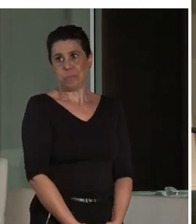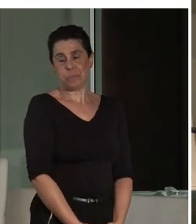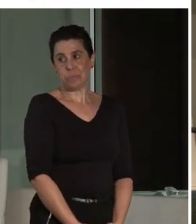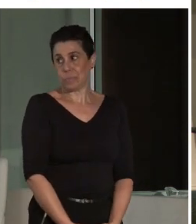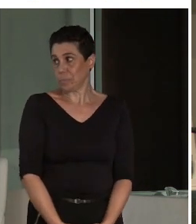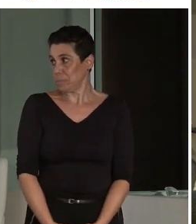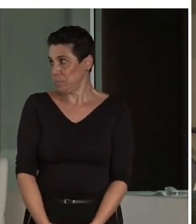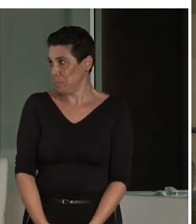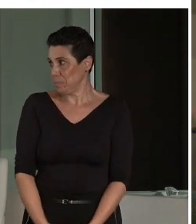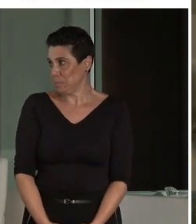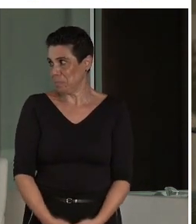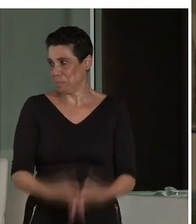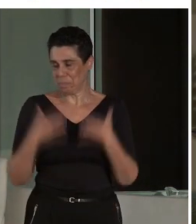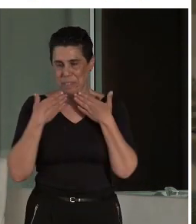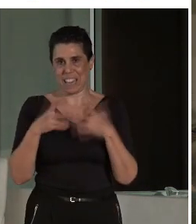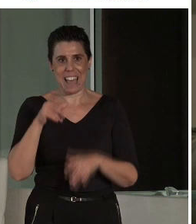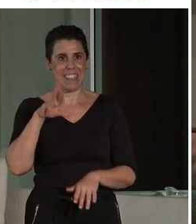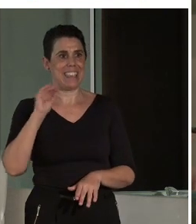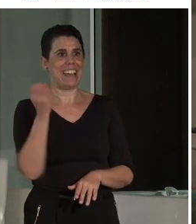Bueno. Bueno, gracias, Raquel. Ahora de comer, ¿no?